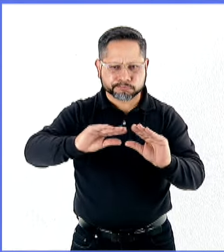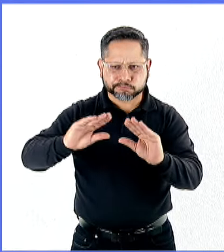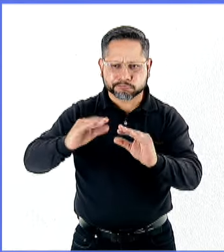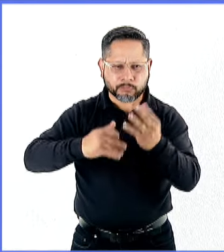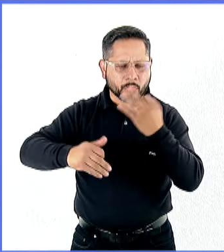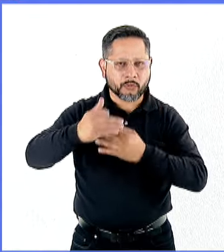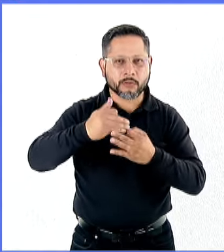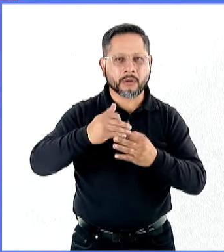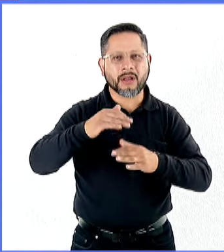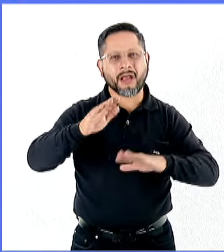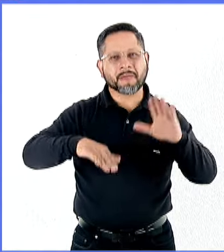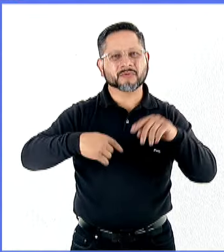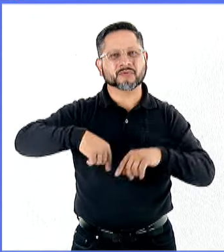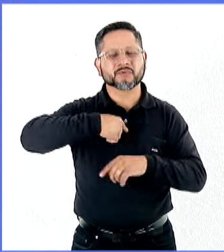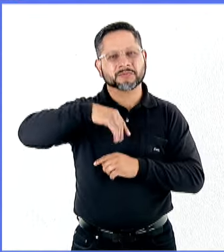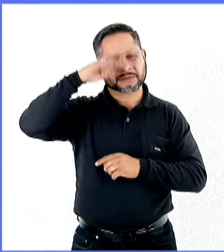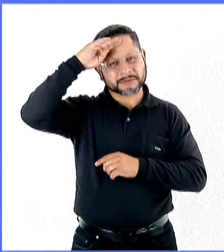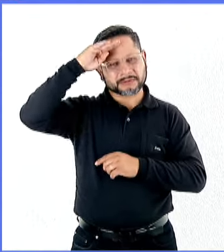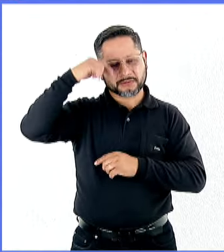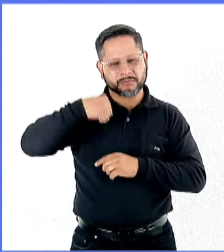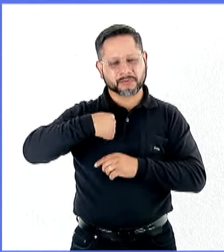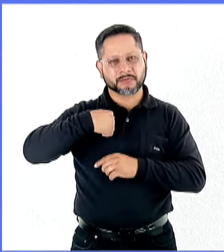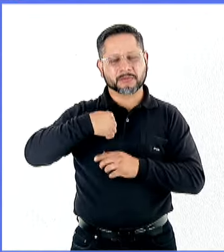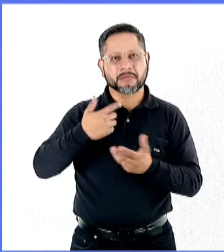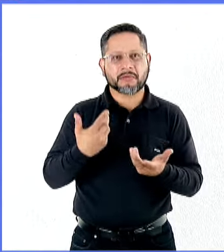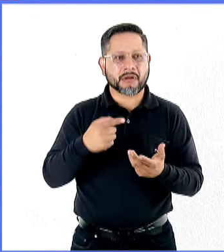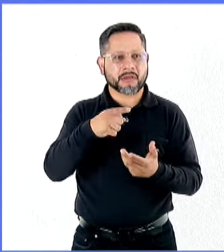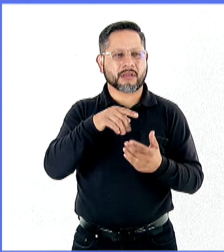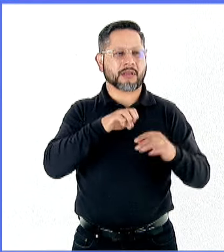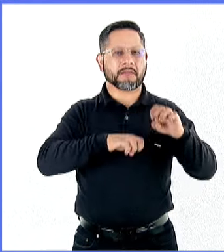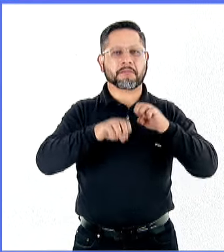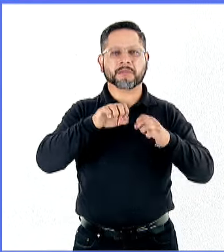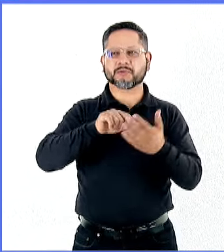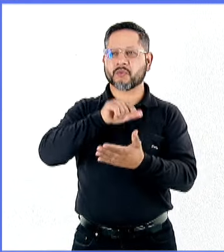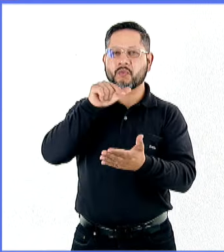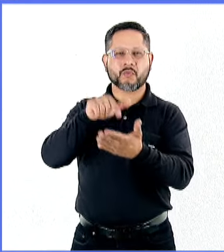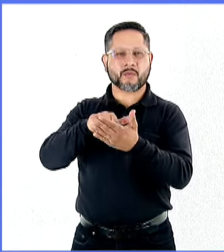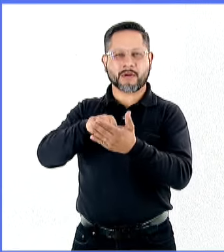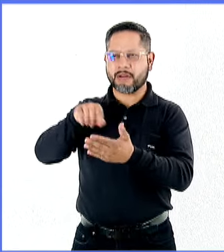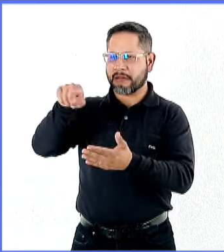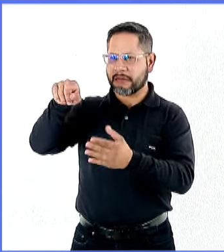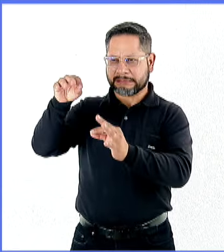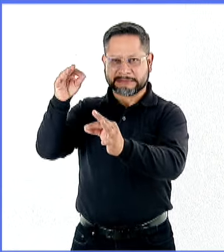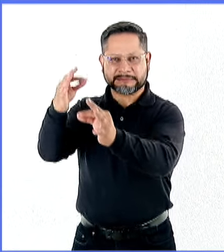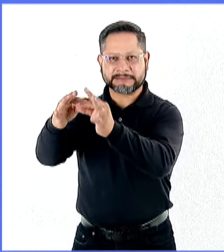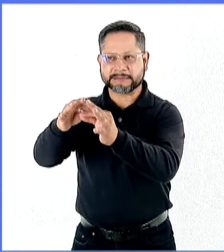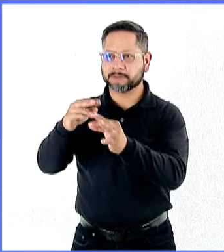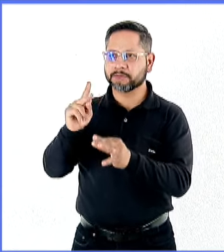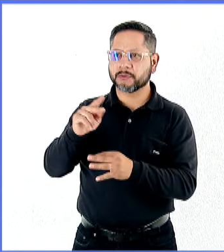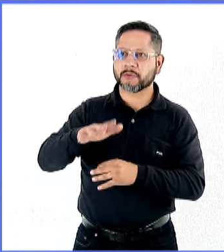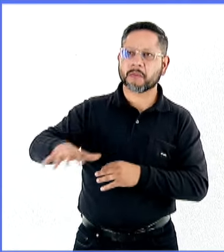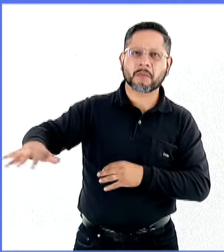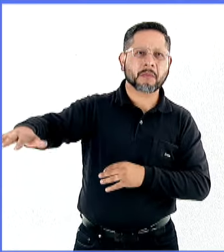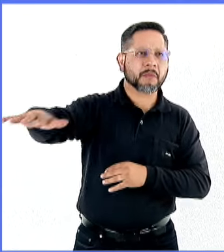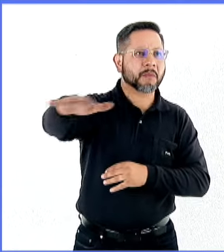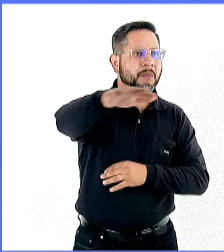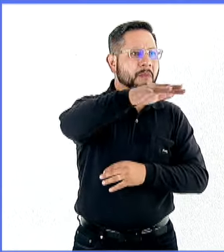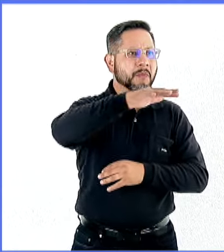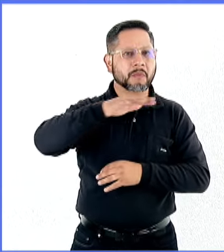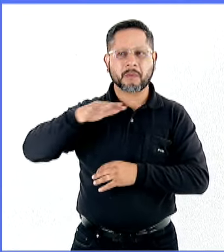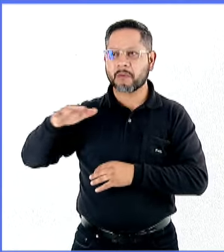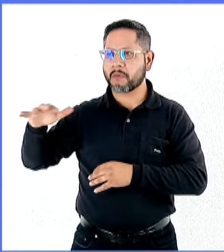¿no? Porque a veces también se nos olvida un poco que las empresas se instalan en lugares específicos y habría que ver también que sean